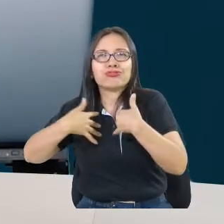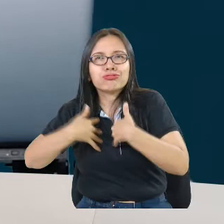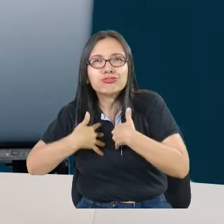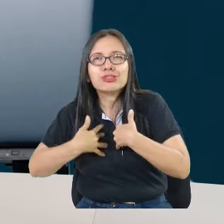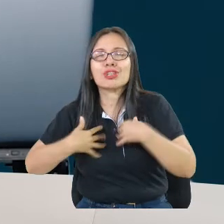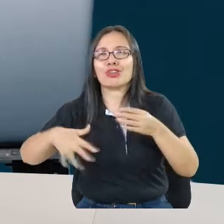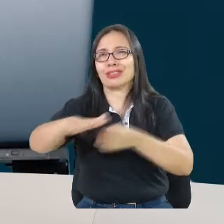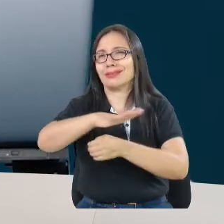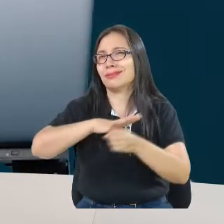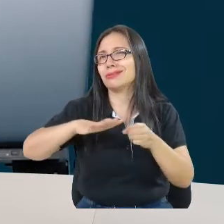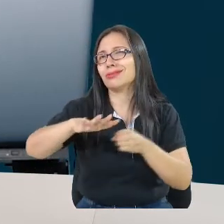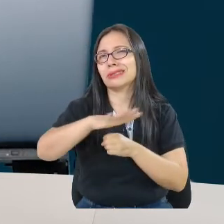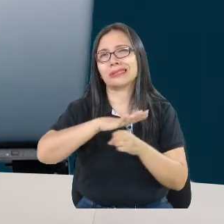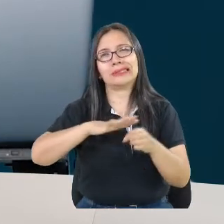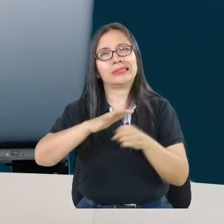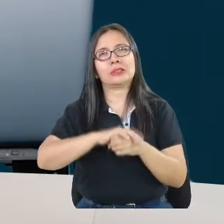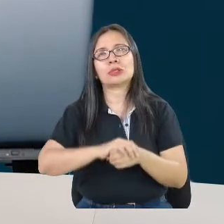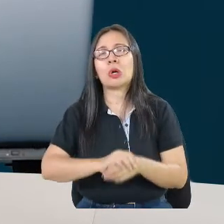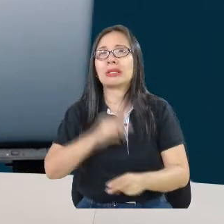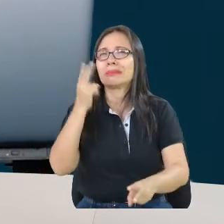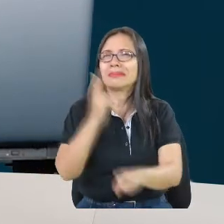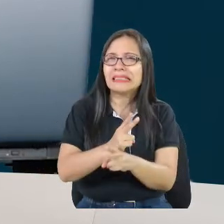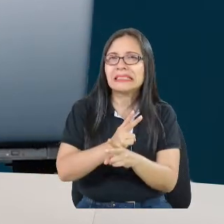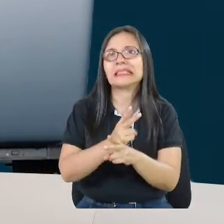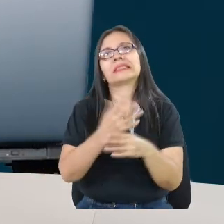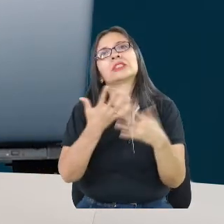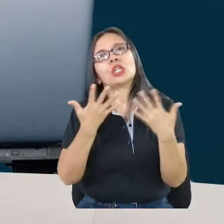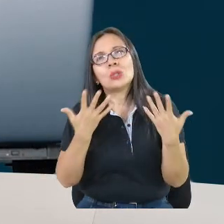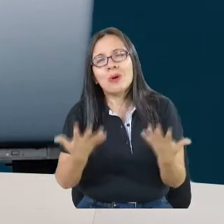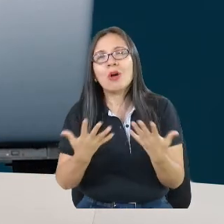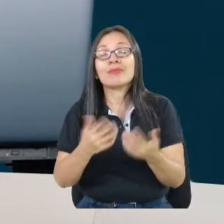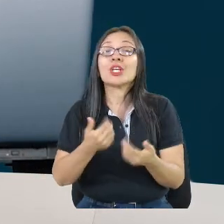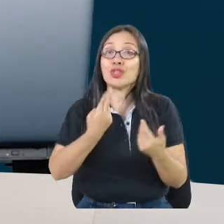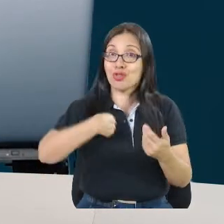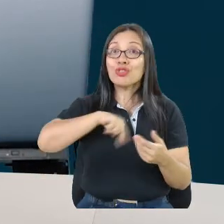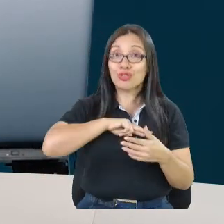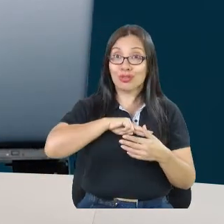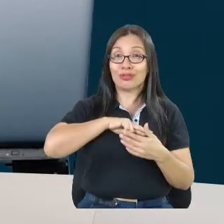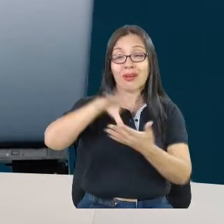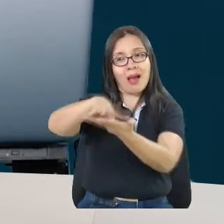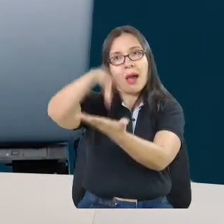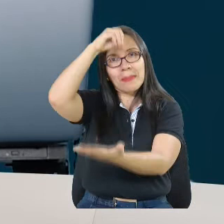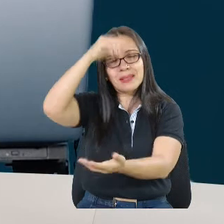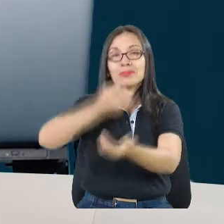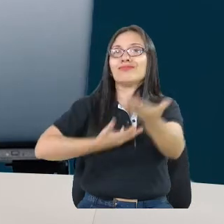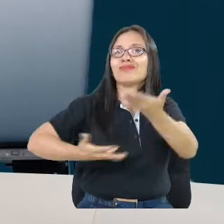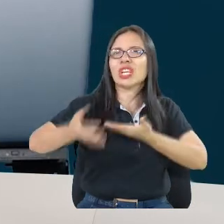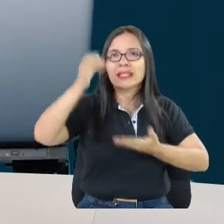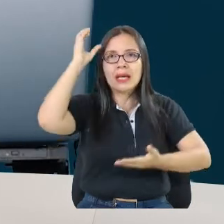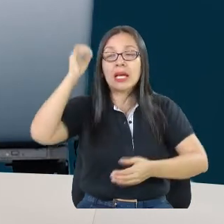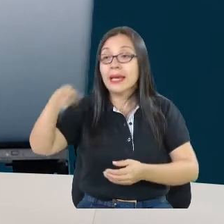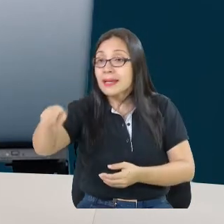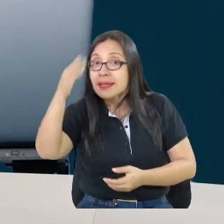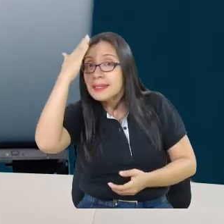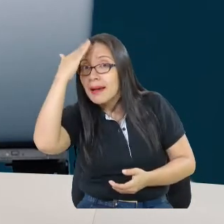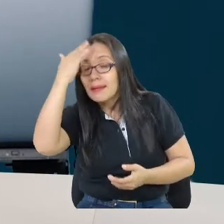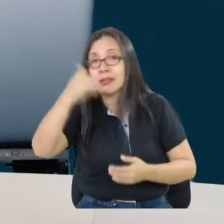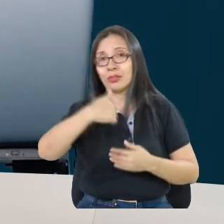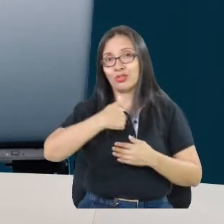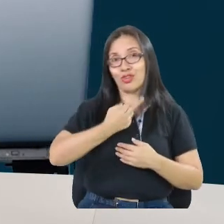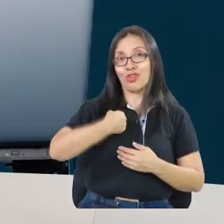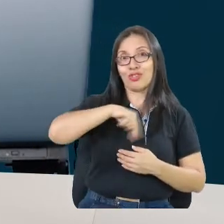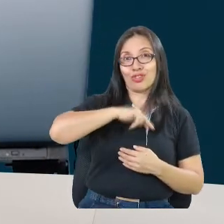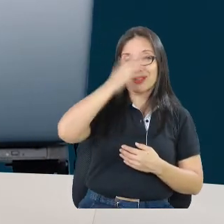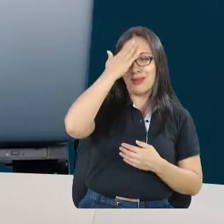los que conocen su territorio y también aprendemos muchísimo del intercambio de saberes. Y en esta línea lo que hacemos es eso,